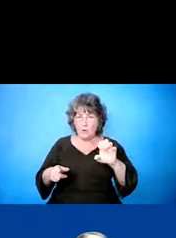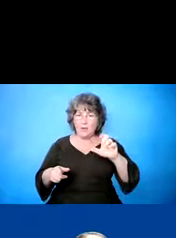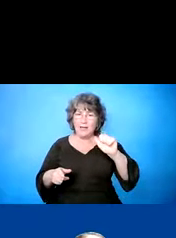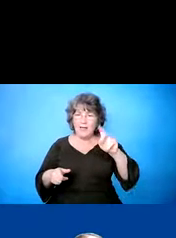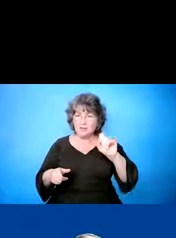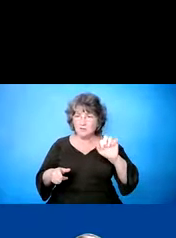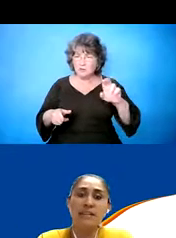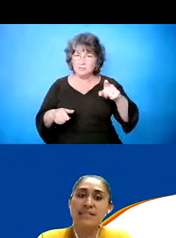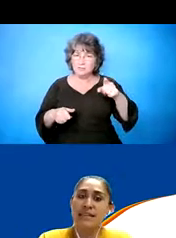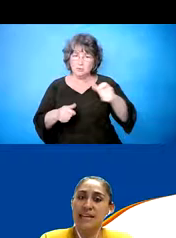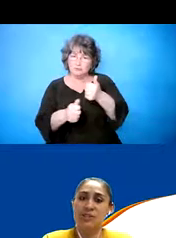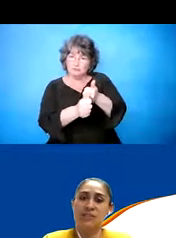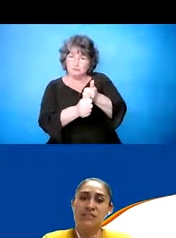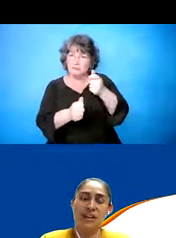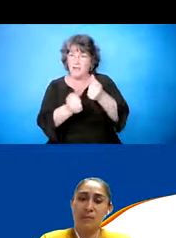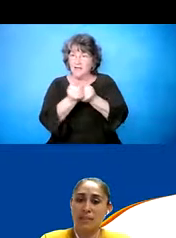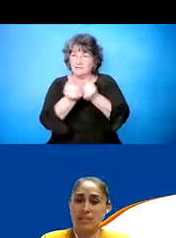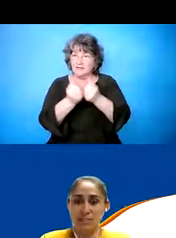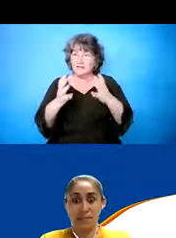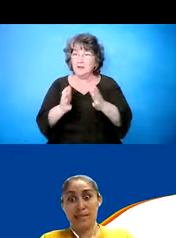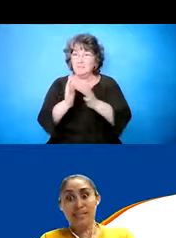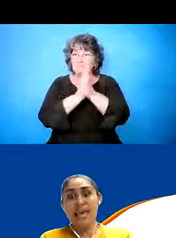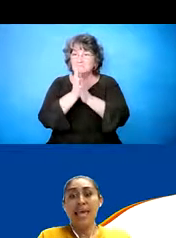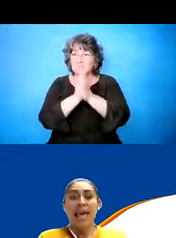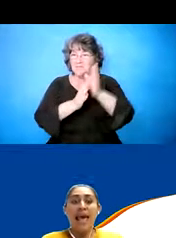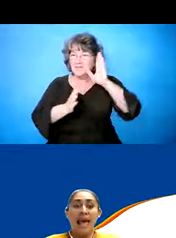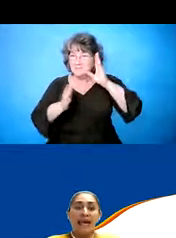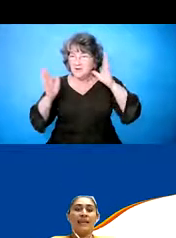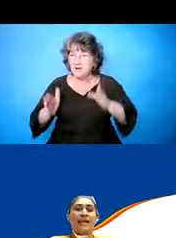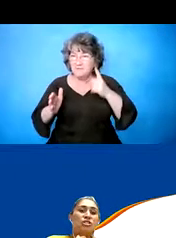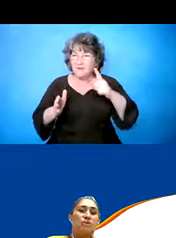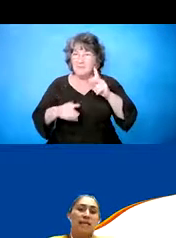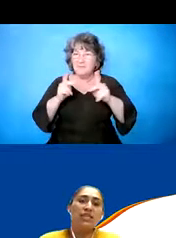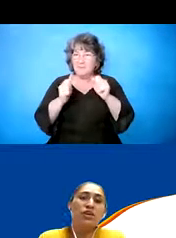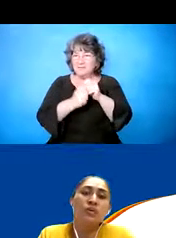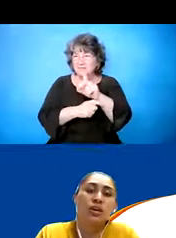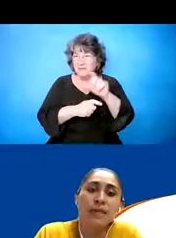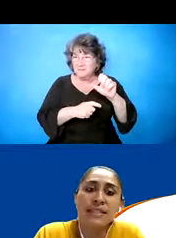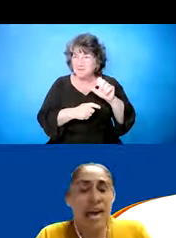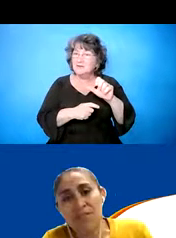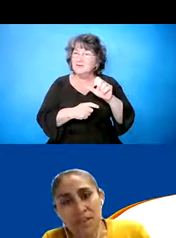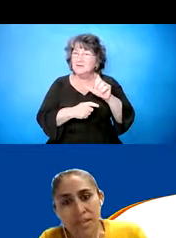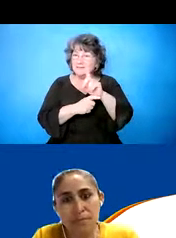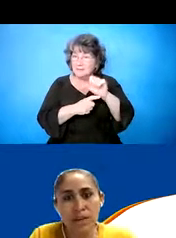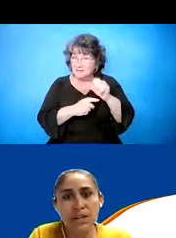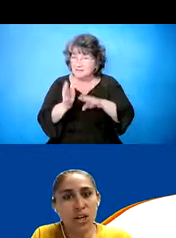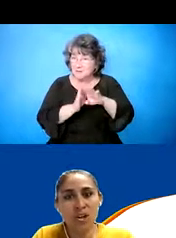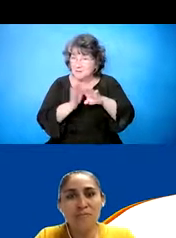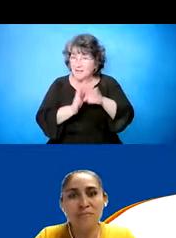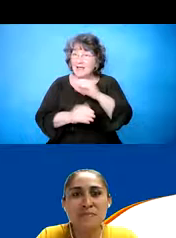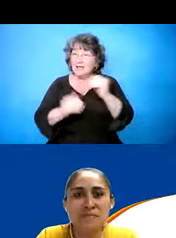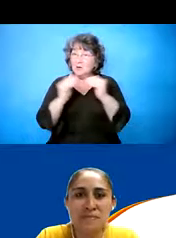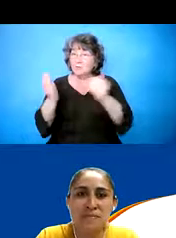de parte diaria y es buyer parte de él,